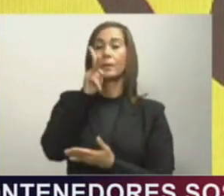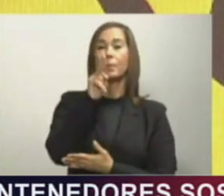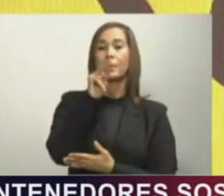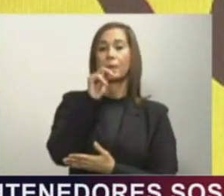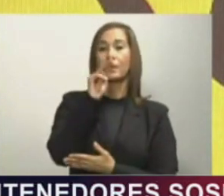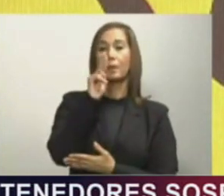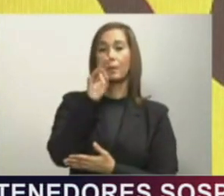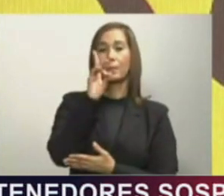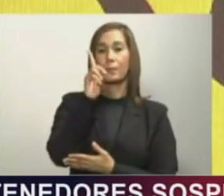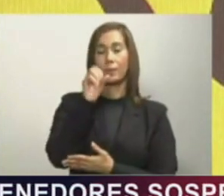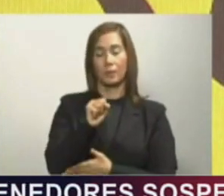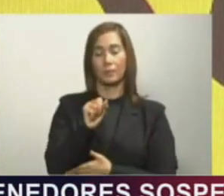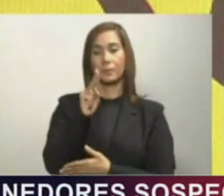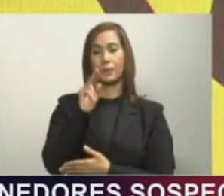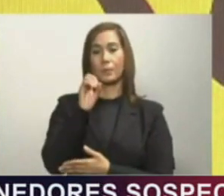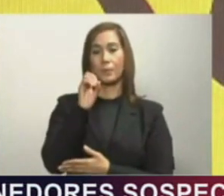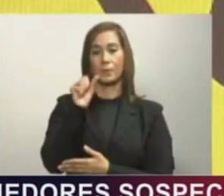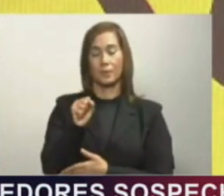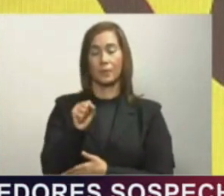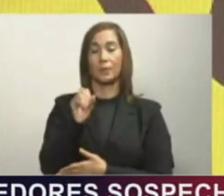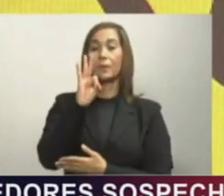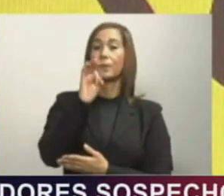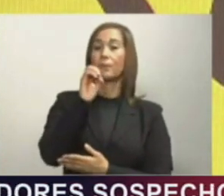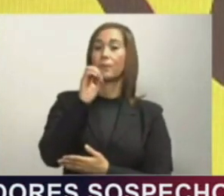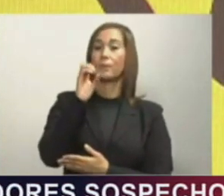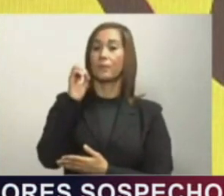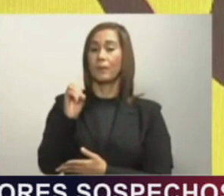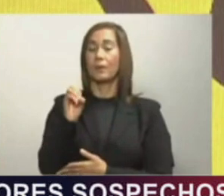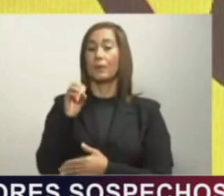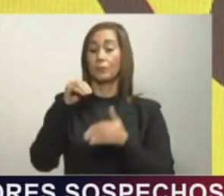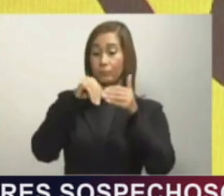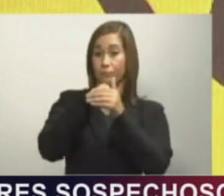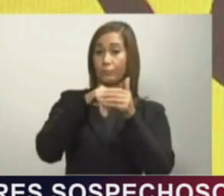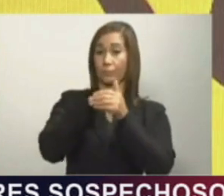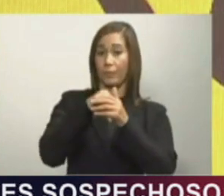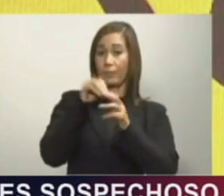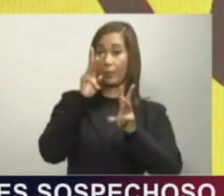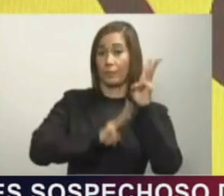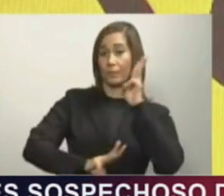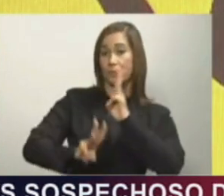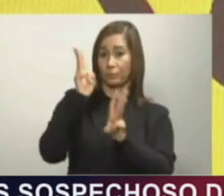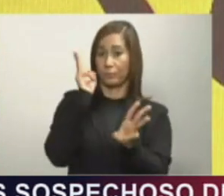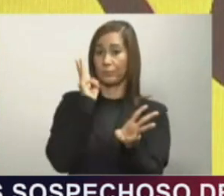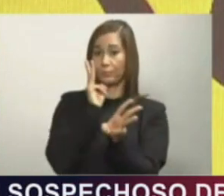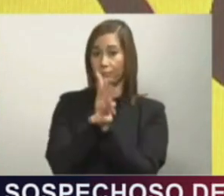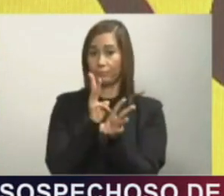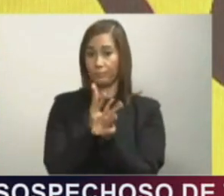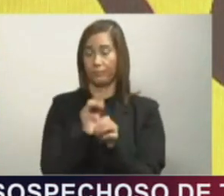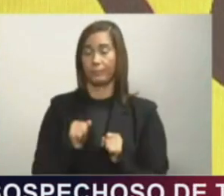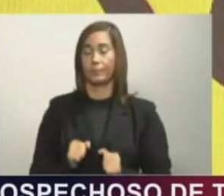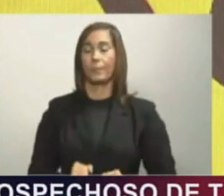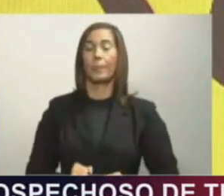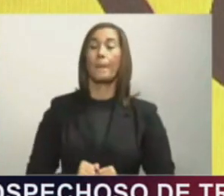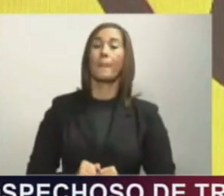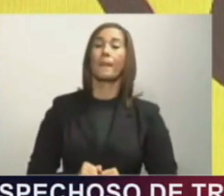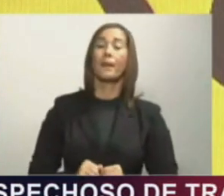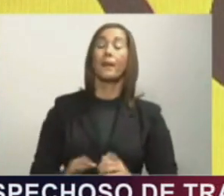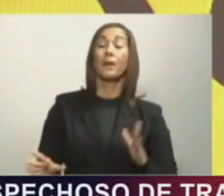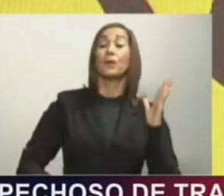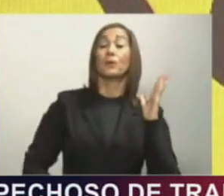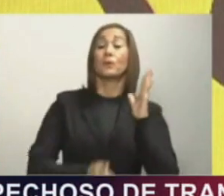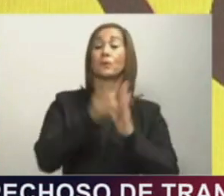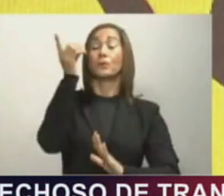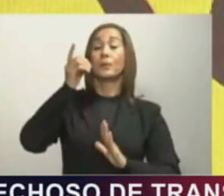UNICEF, FAO, PMA, BID y Banco Mundial. Con Súperate, no estaremos